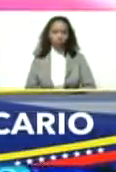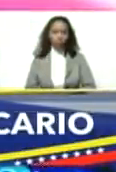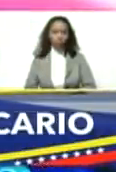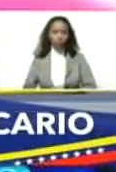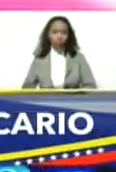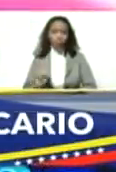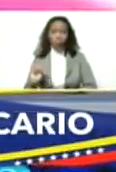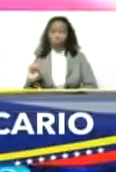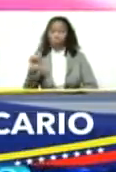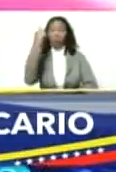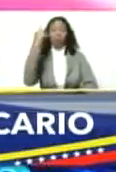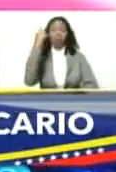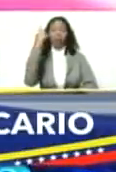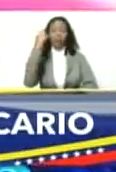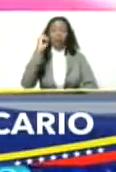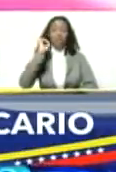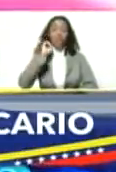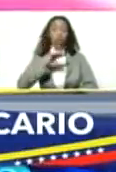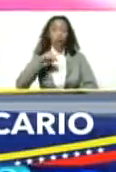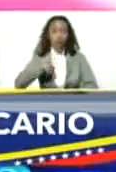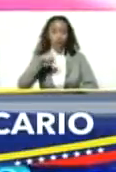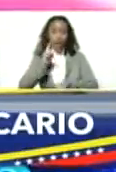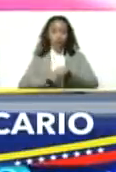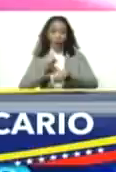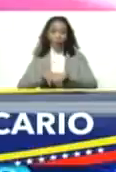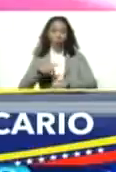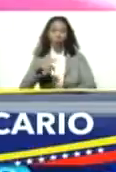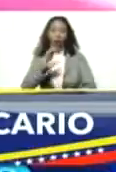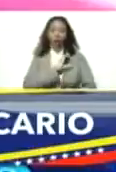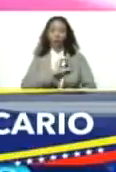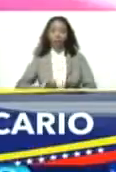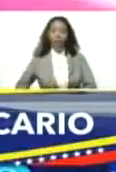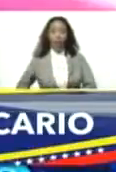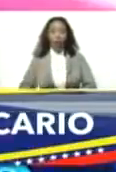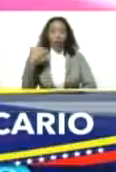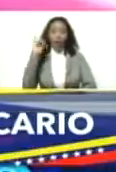Primera vez en la historia de esta era cristiana que coincide.